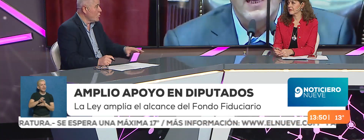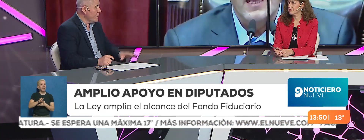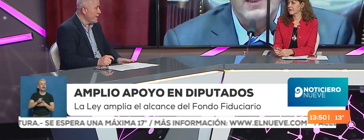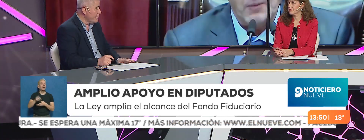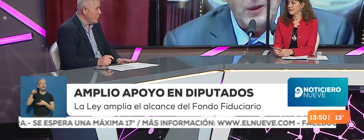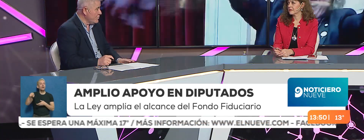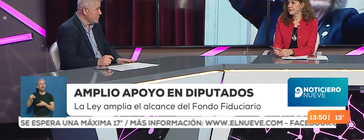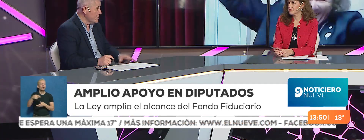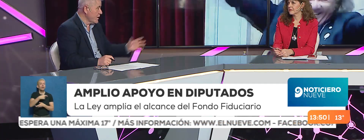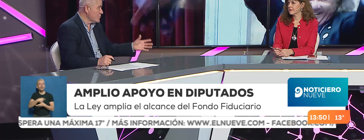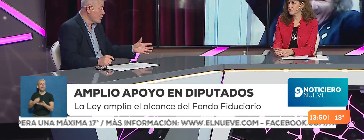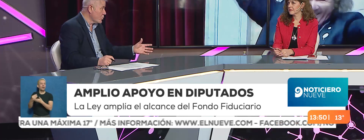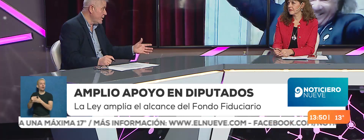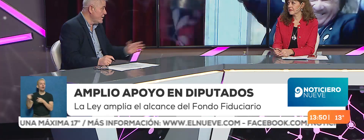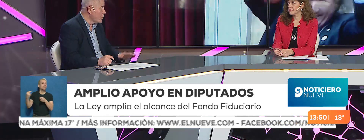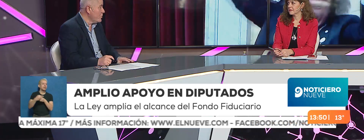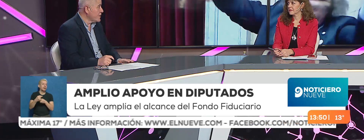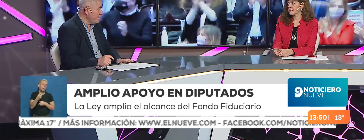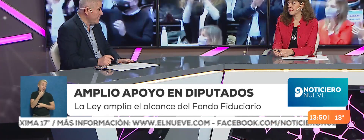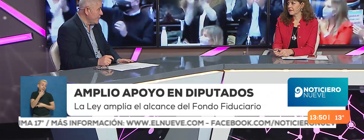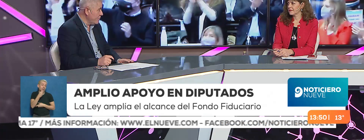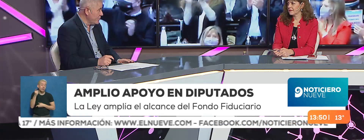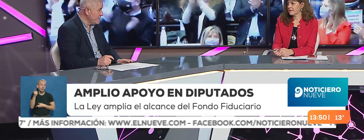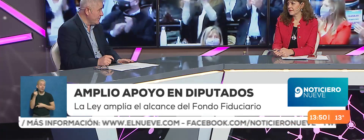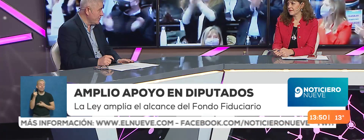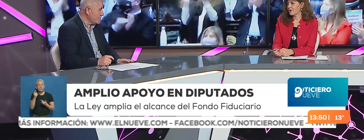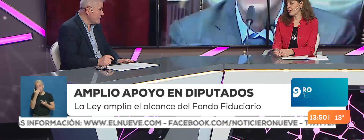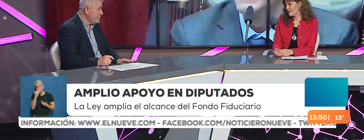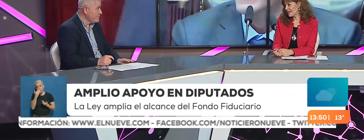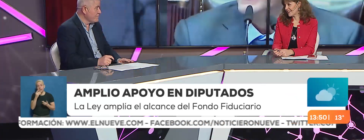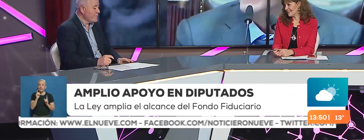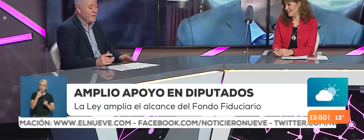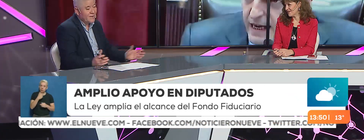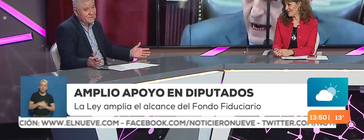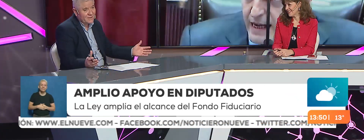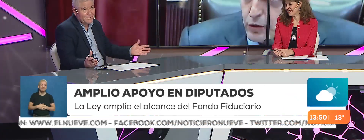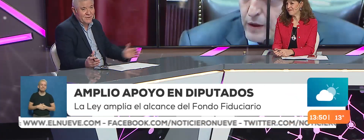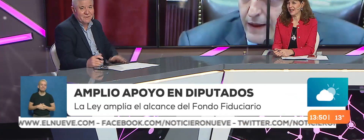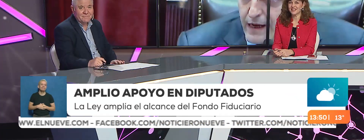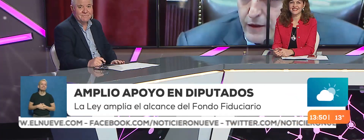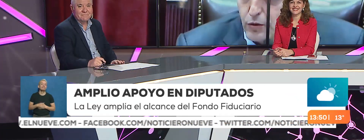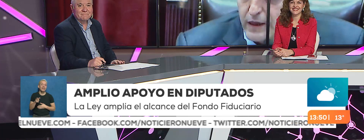son gobernadas por la oposición. Caso Córdoba como también la provincia de Mendoza. Donde viven argentinos.